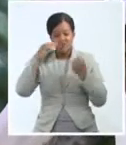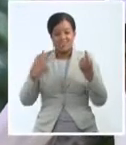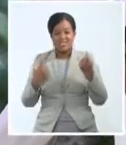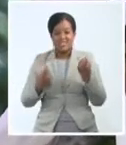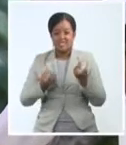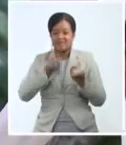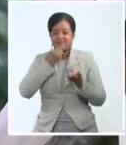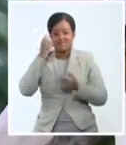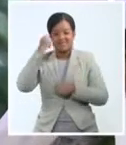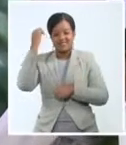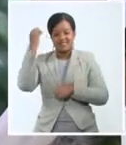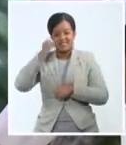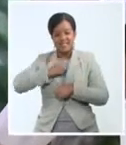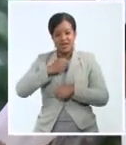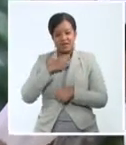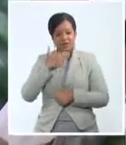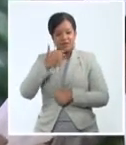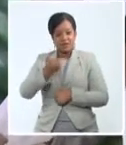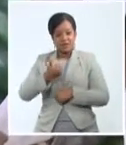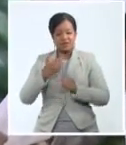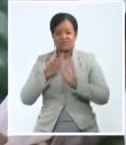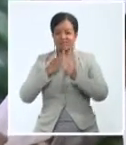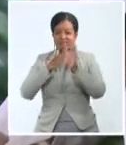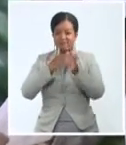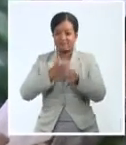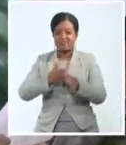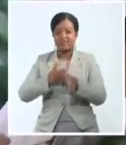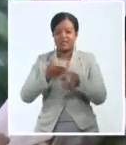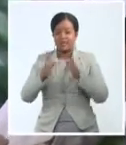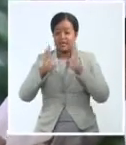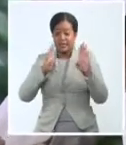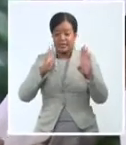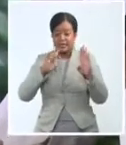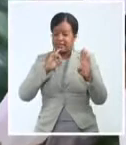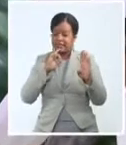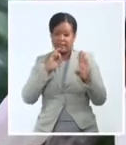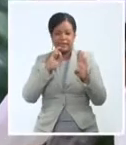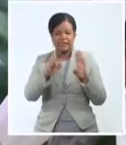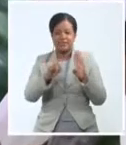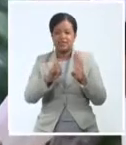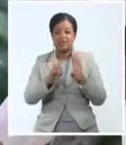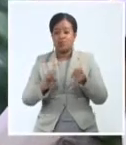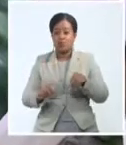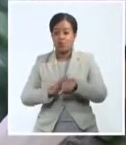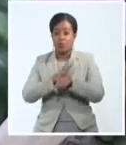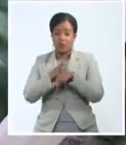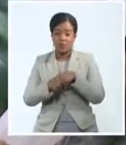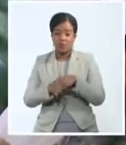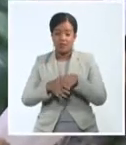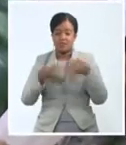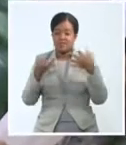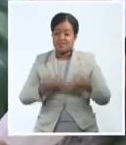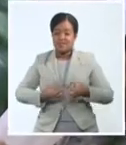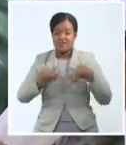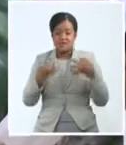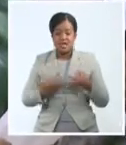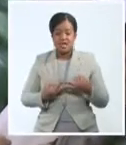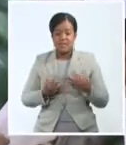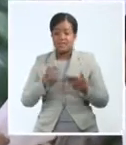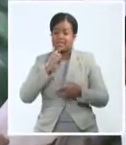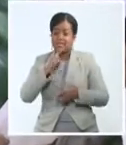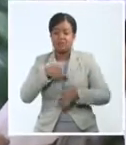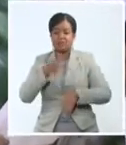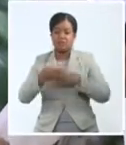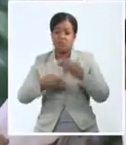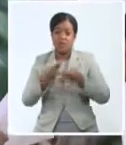haber sabido enfrentar con dignidad uno de los periodos más desafiantes de su historia. Siempre ha habido y habrá dificultades